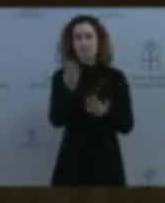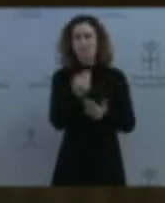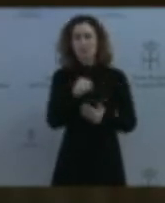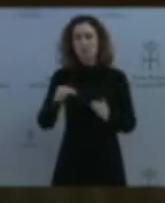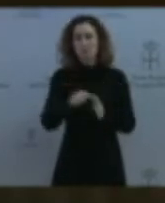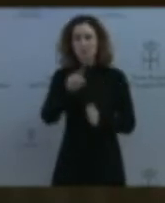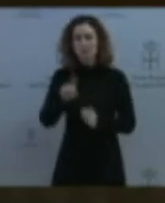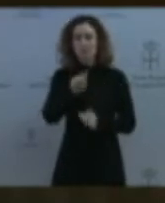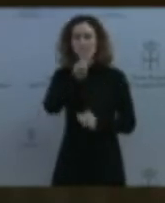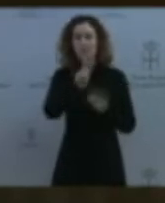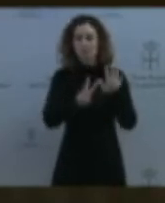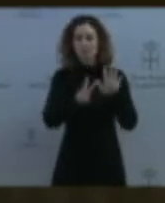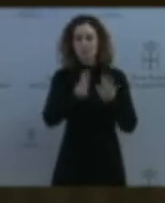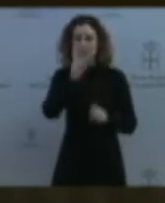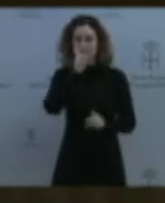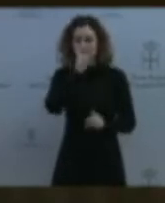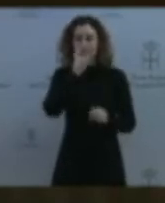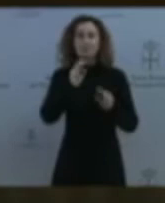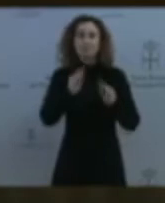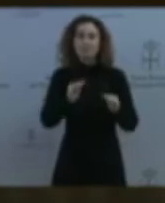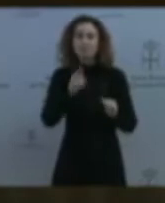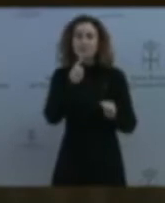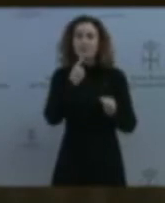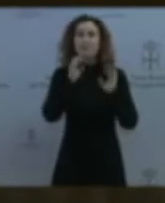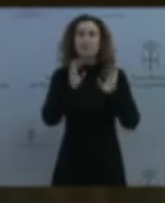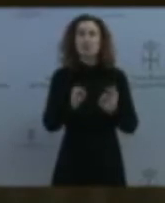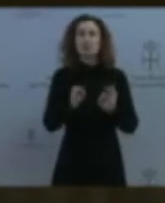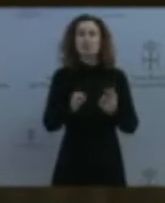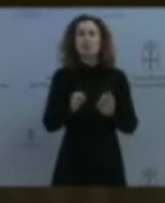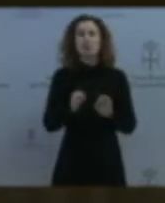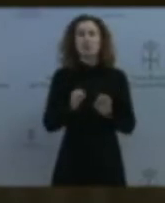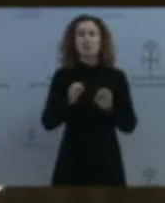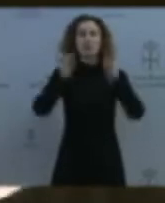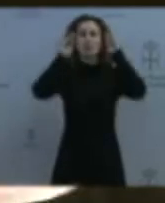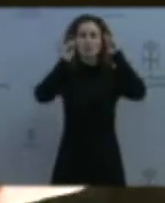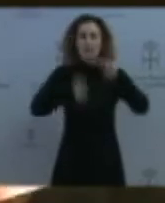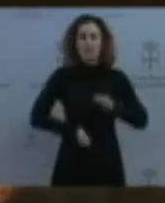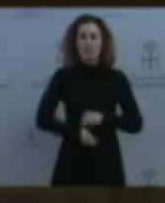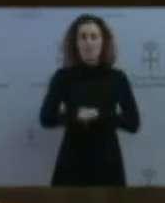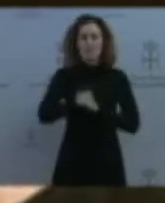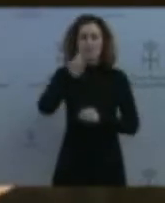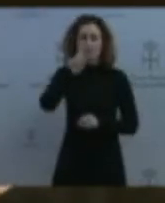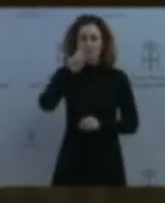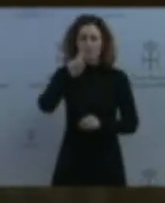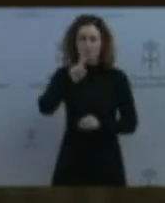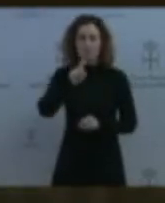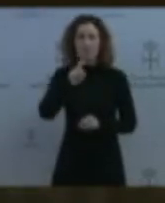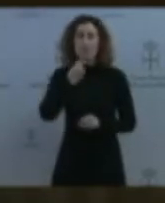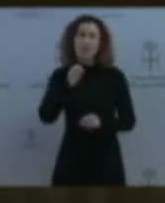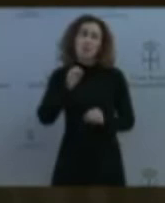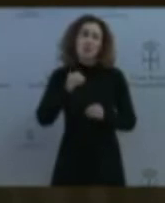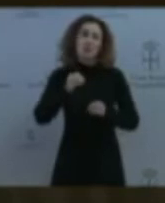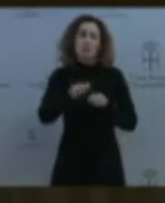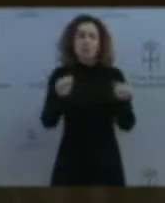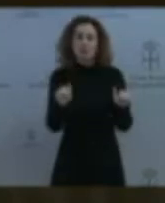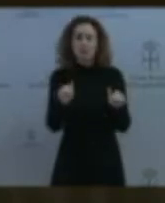actuaciones relativas a formación permanente del profesorado y la convocatoria, reconocimiento, etcétera, etcétera. Y hay un decreto donde aparecen recoyes